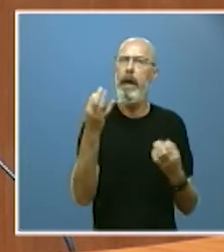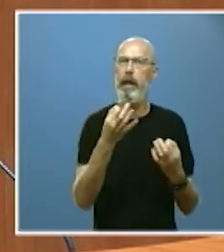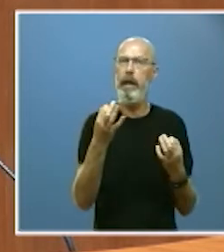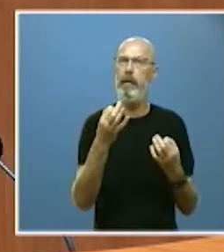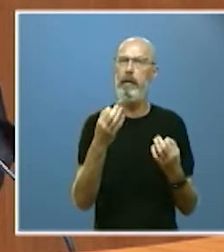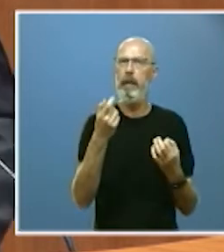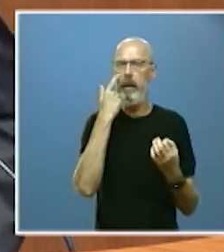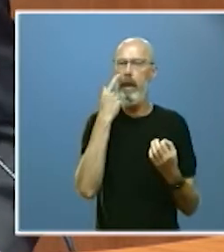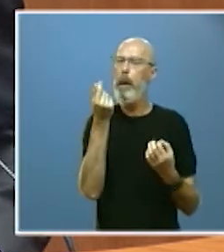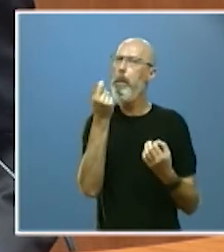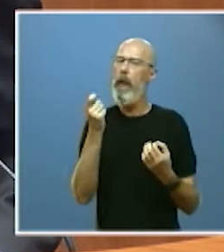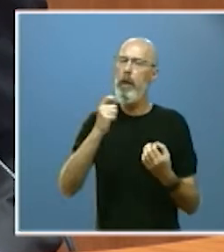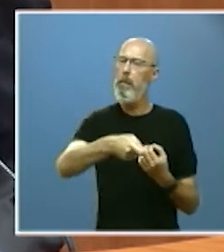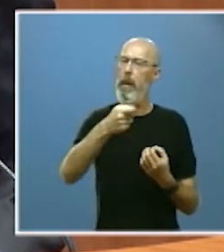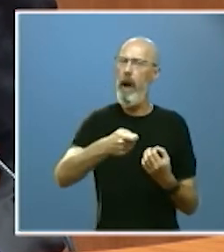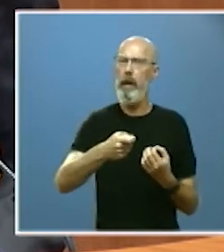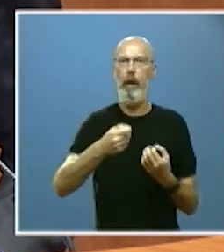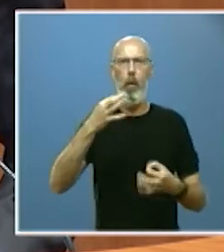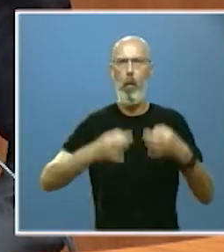precios dignos y justos.